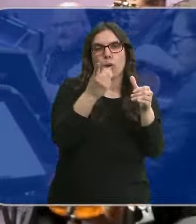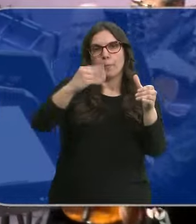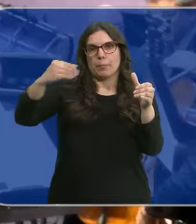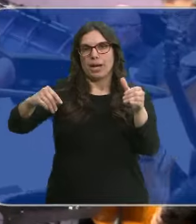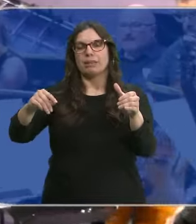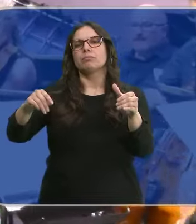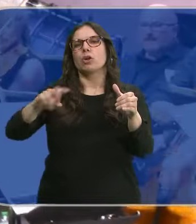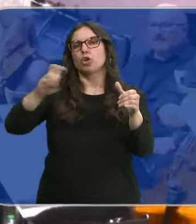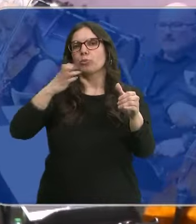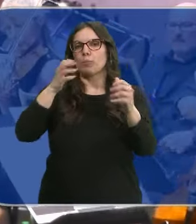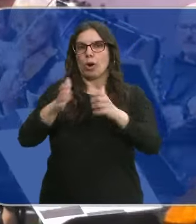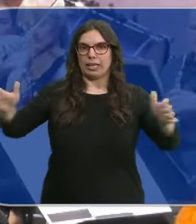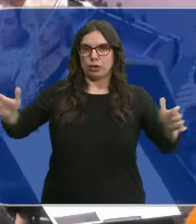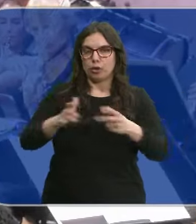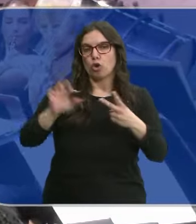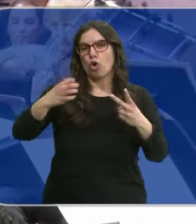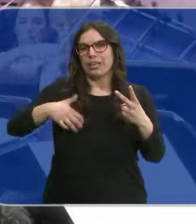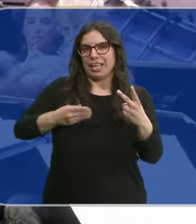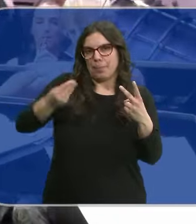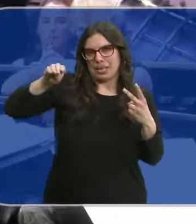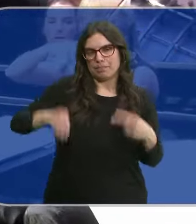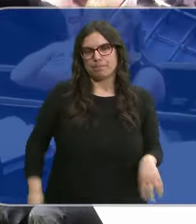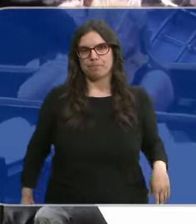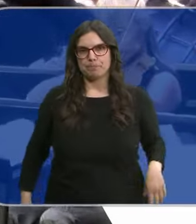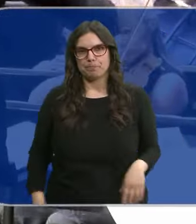añade instrumentos como el acordeón o la guitarra. el